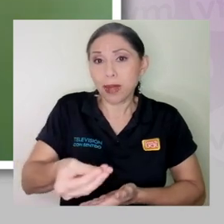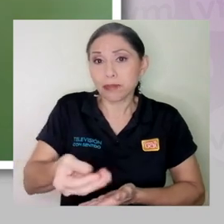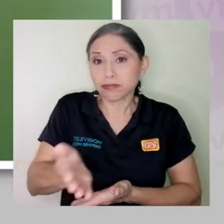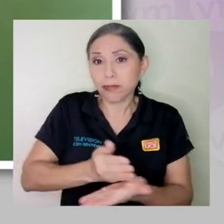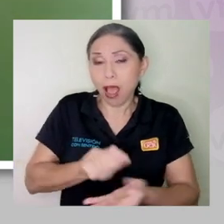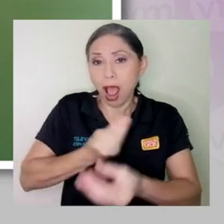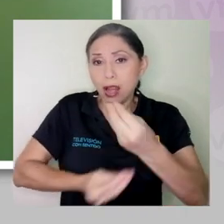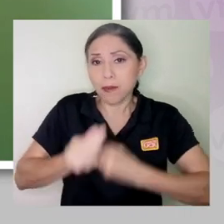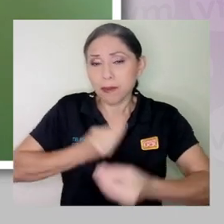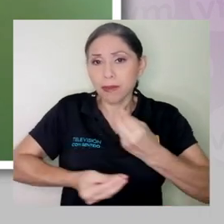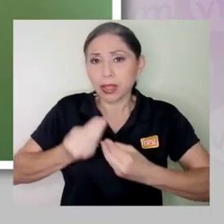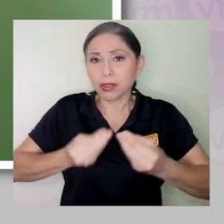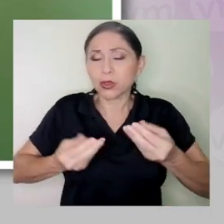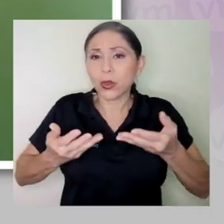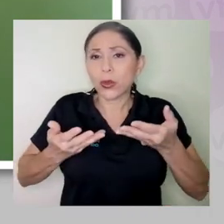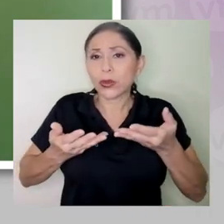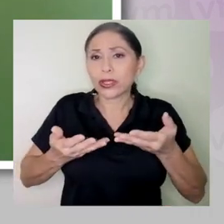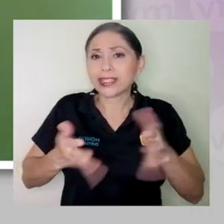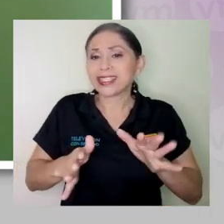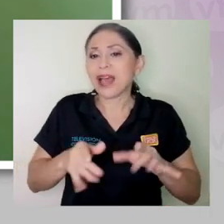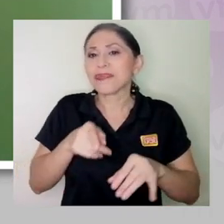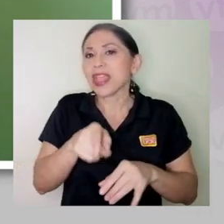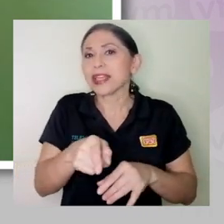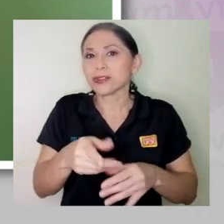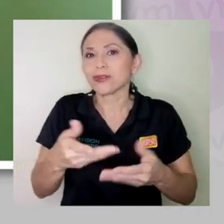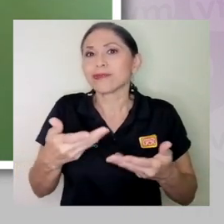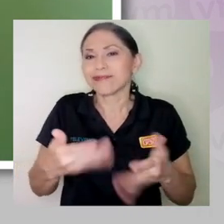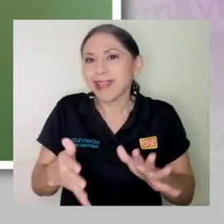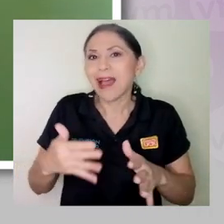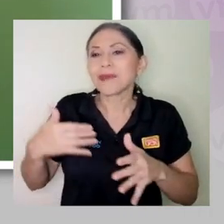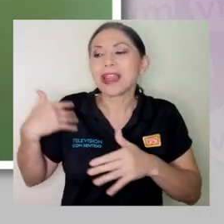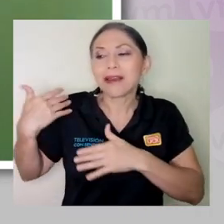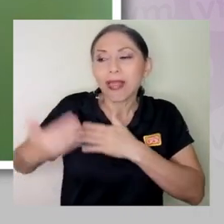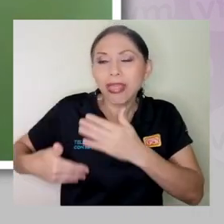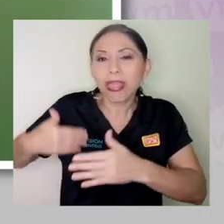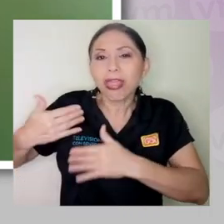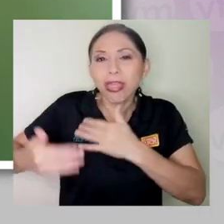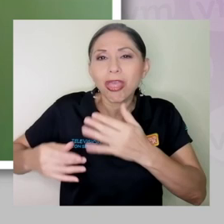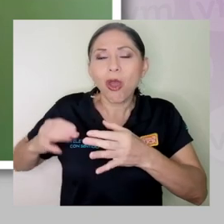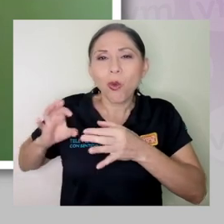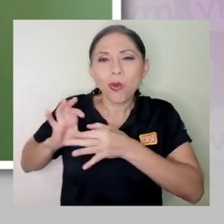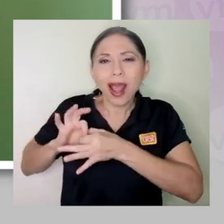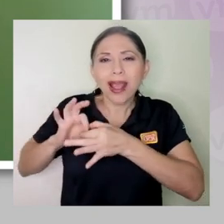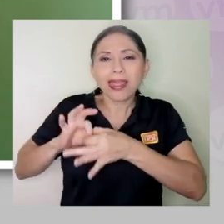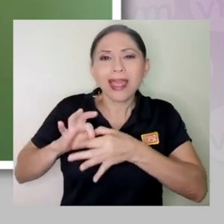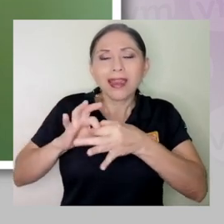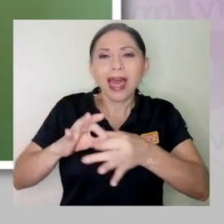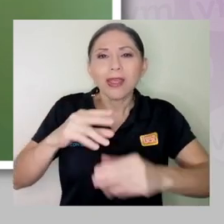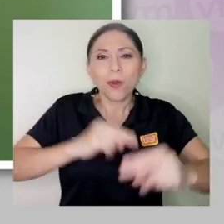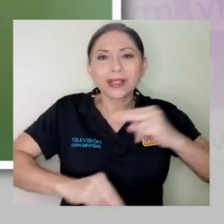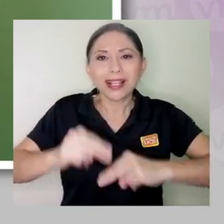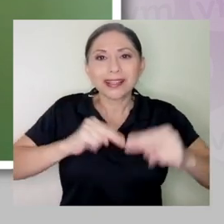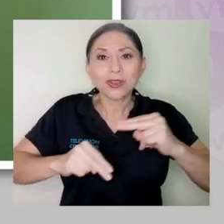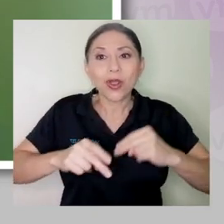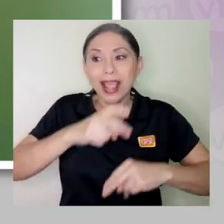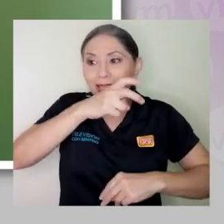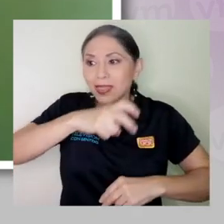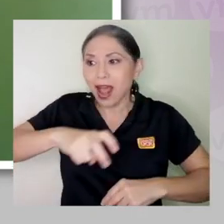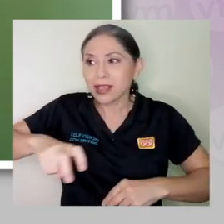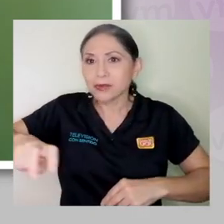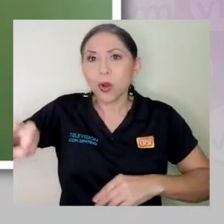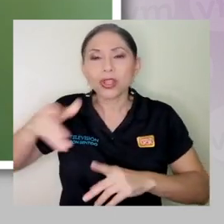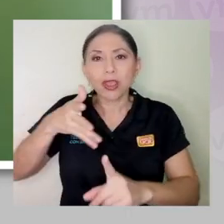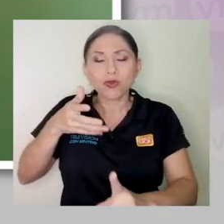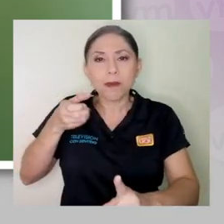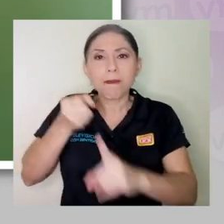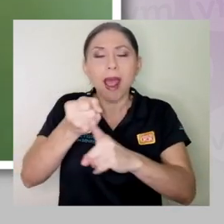ya hablamos de que viene por una cadena de comercialización que el transporte genera un impacto a nivel ambiental. Pero también tenemos